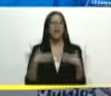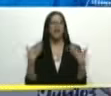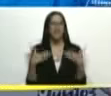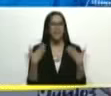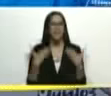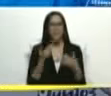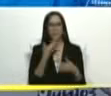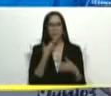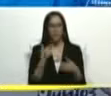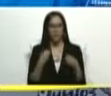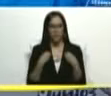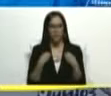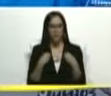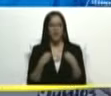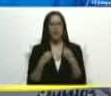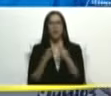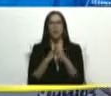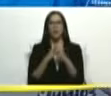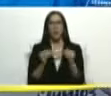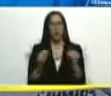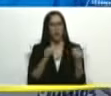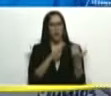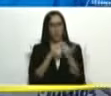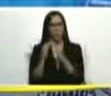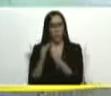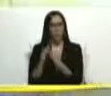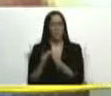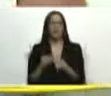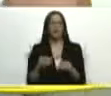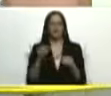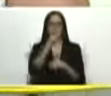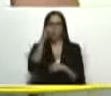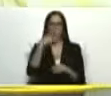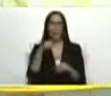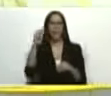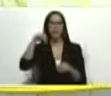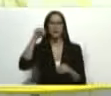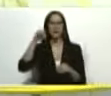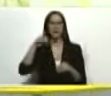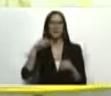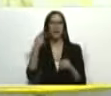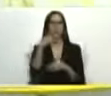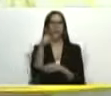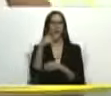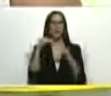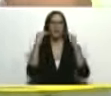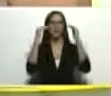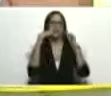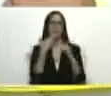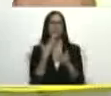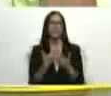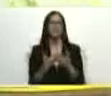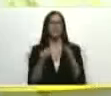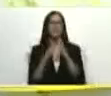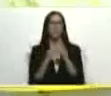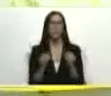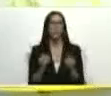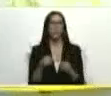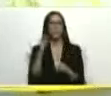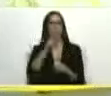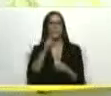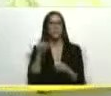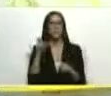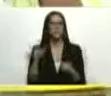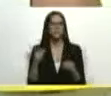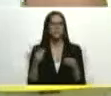mejor vivir a toda la comunidad de la comuna zona norte y la parroquia de gracia todos sus habitantes